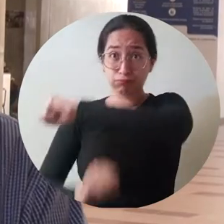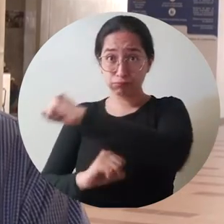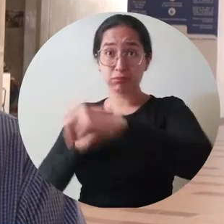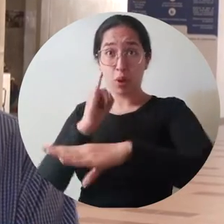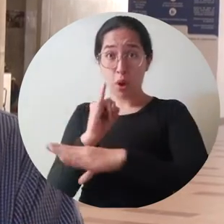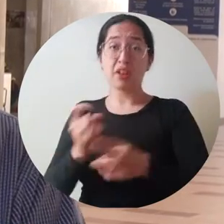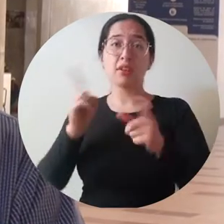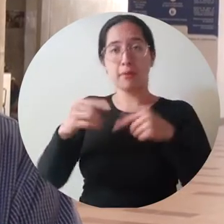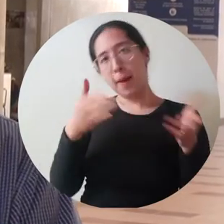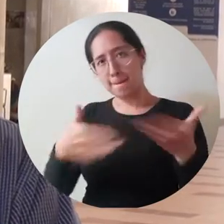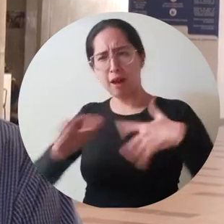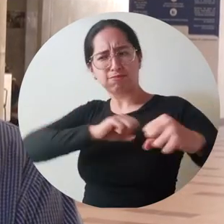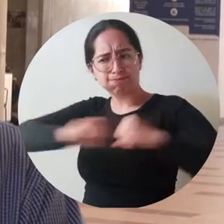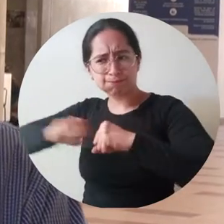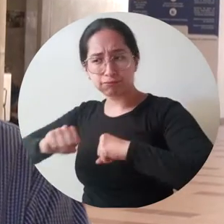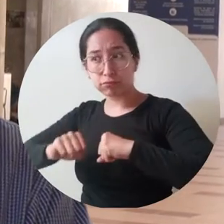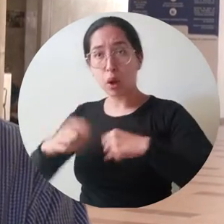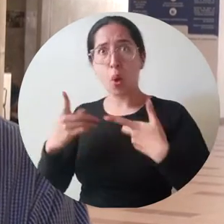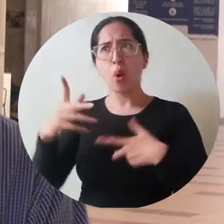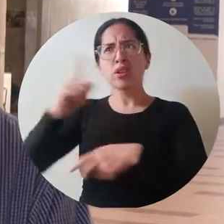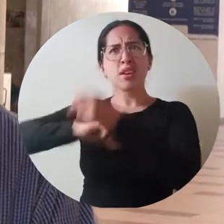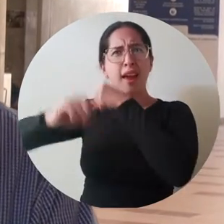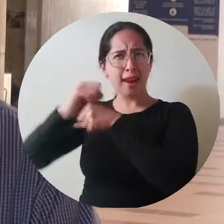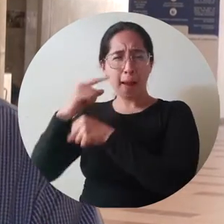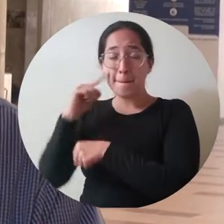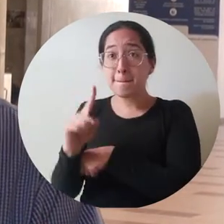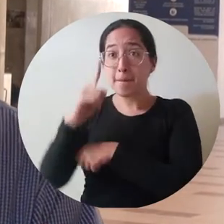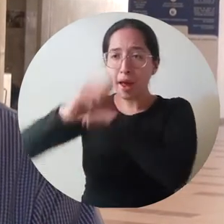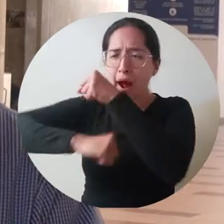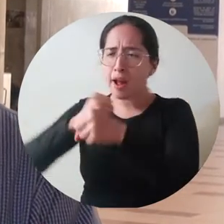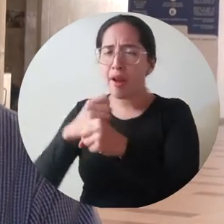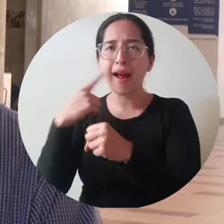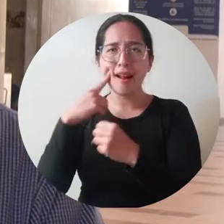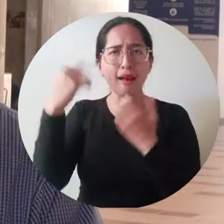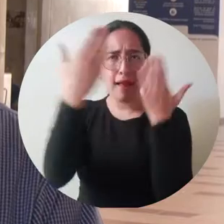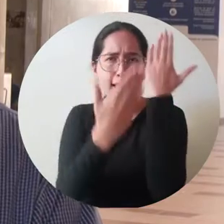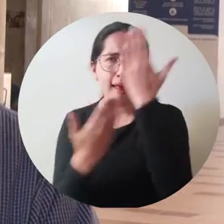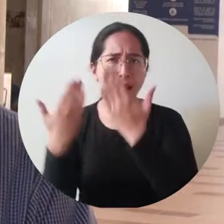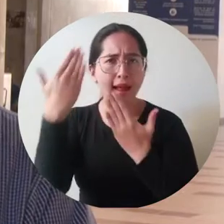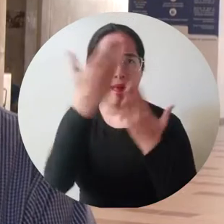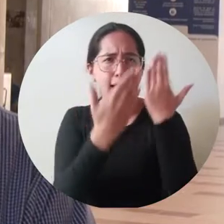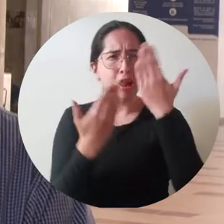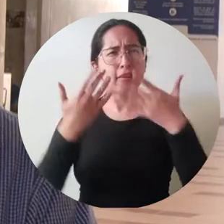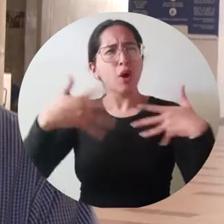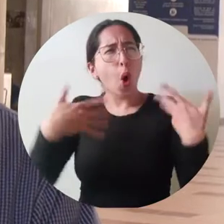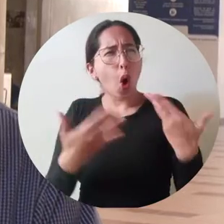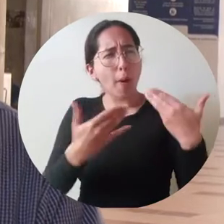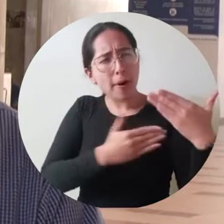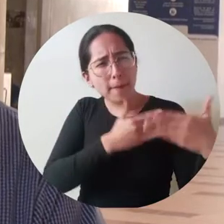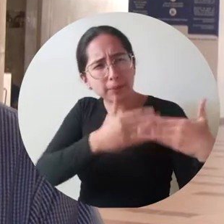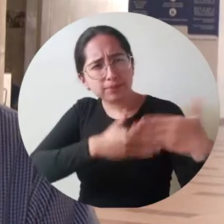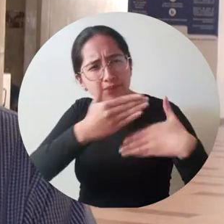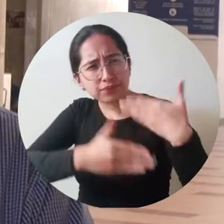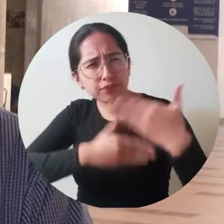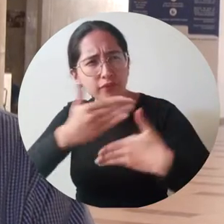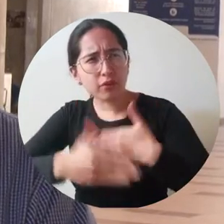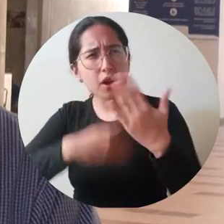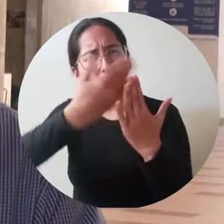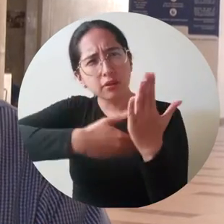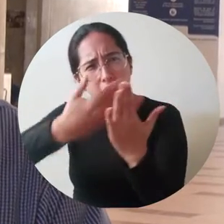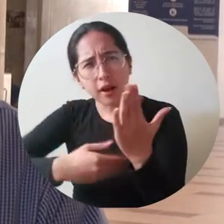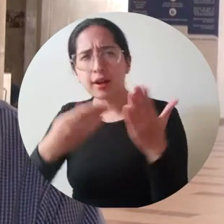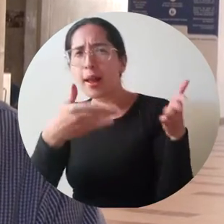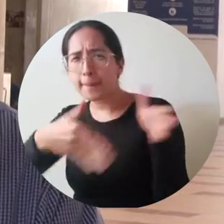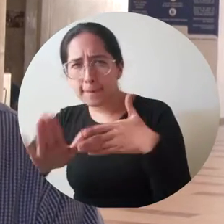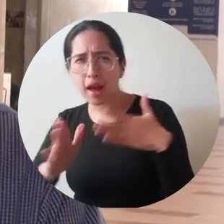Superior, como es el primero del año, en donde se evalúa el pasado reciente, todo el plan de desarrollo,